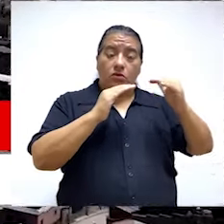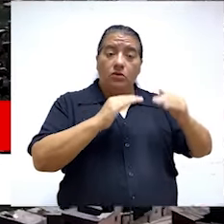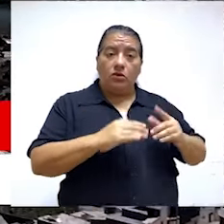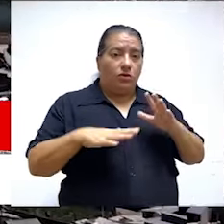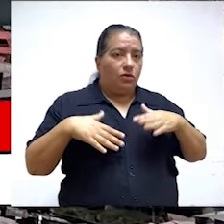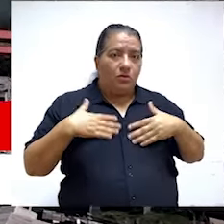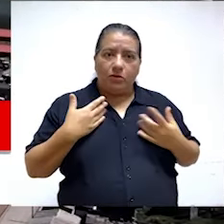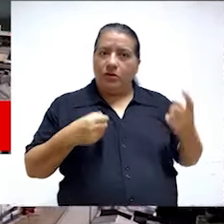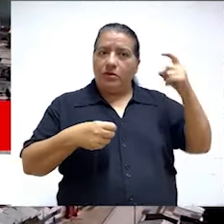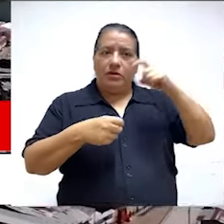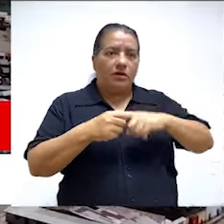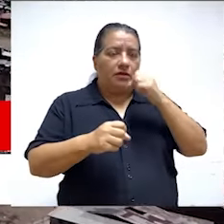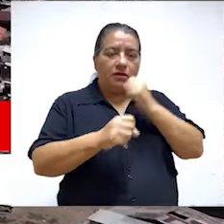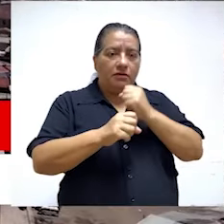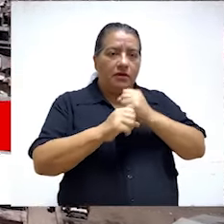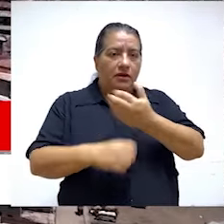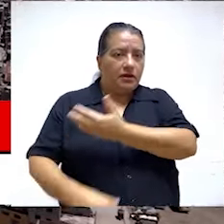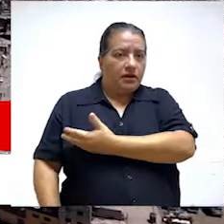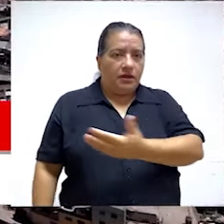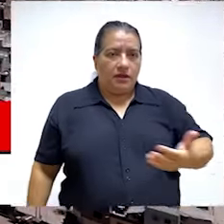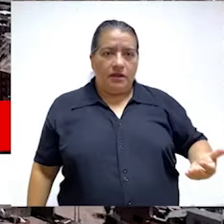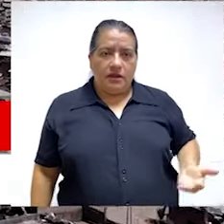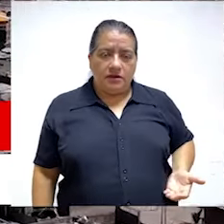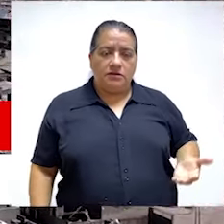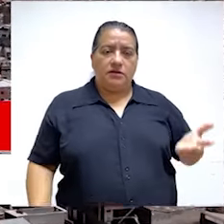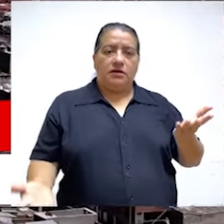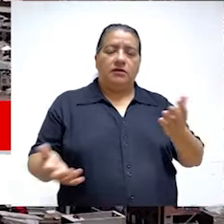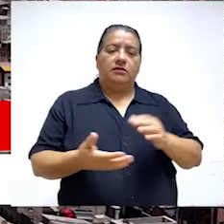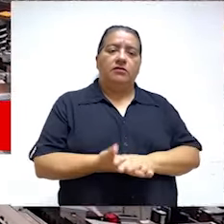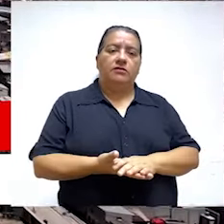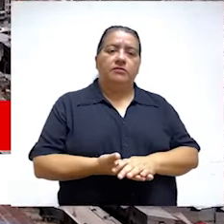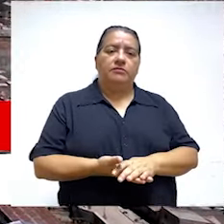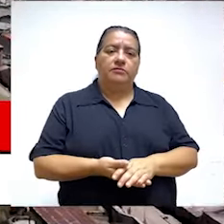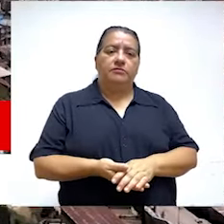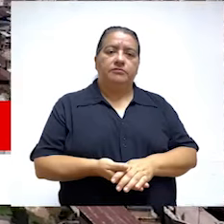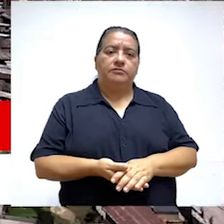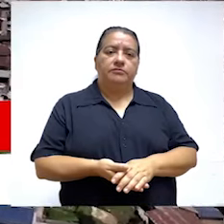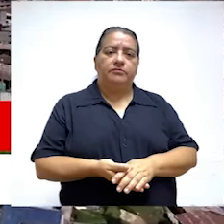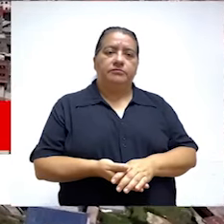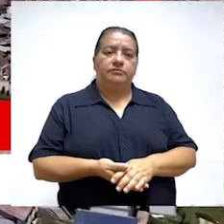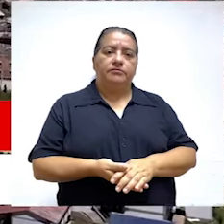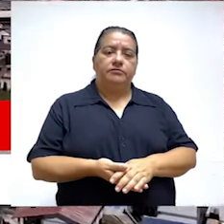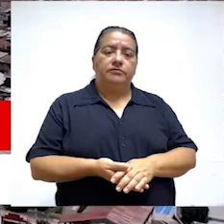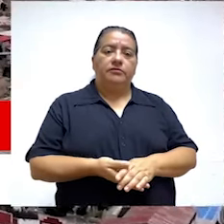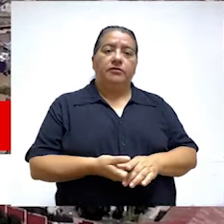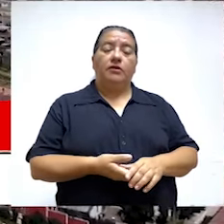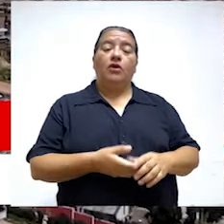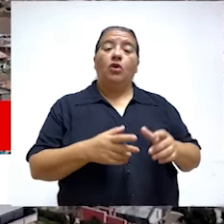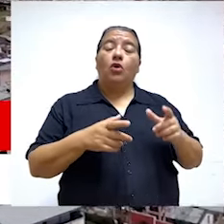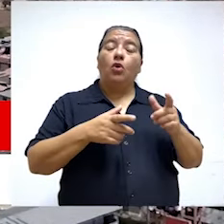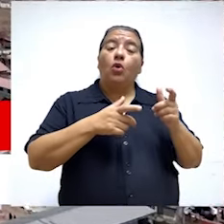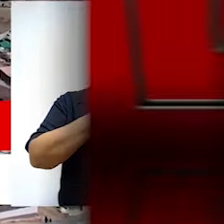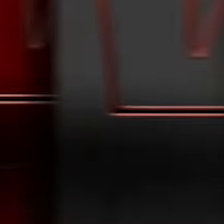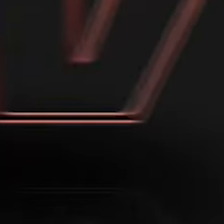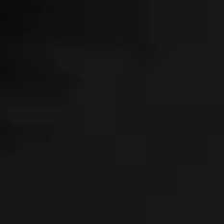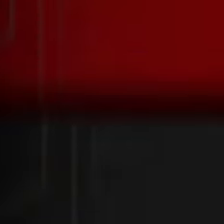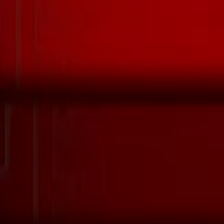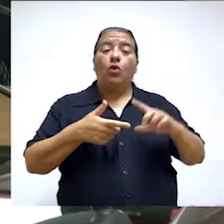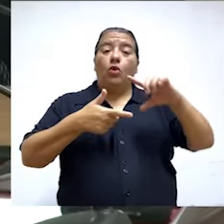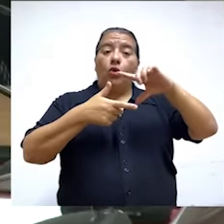o afinidad de los alcaldes están impedidos para contratar con el Estado en el ámbito de competencia territorial.